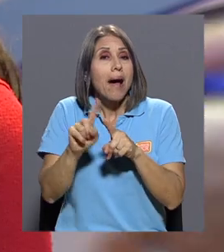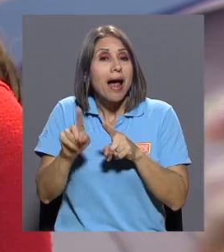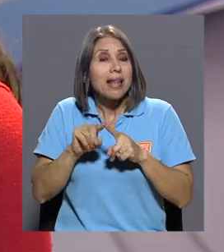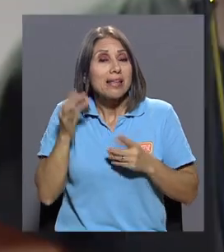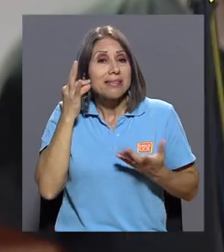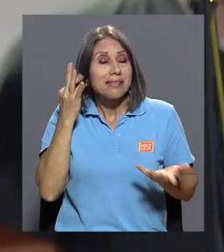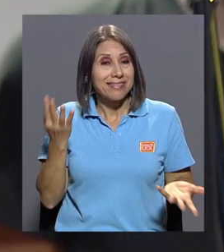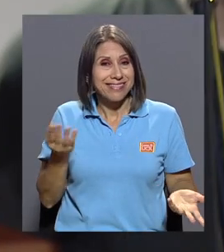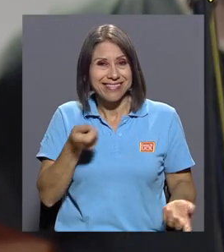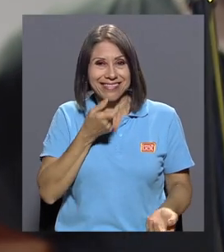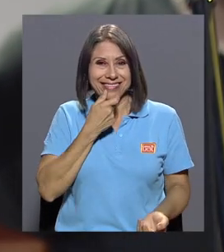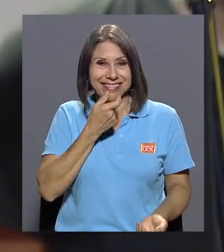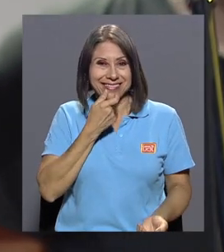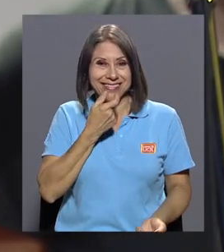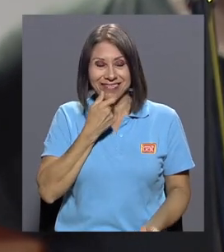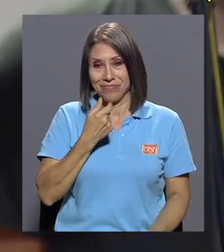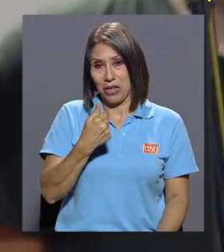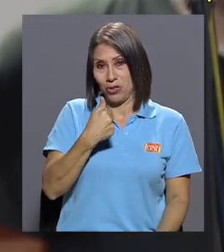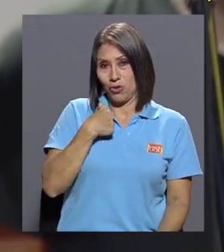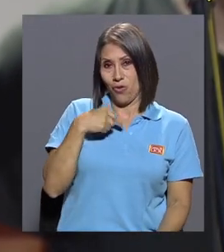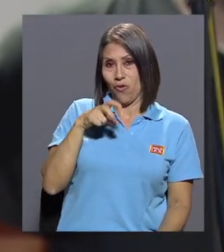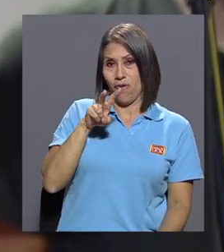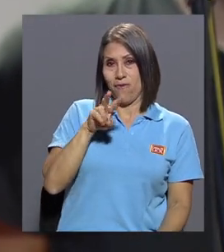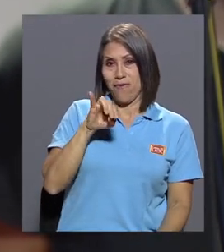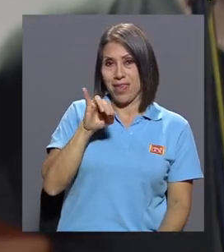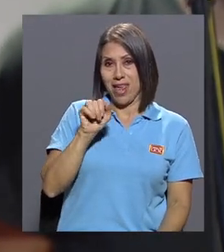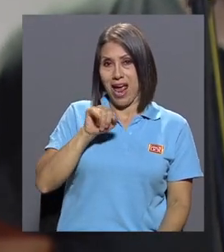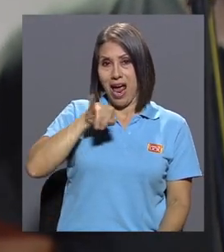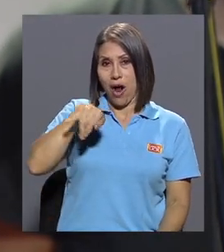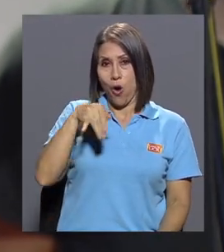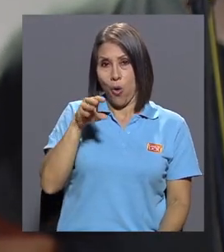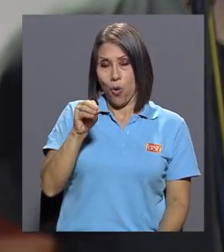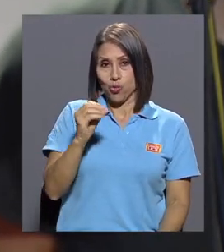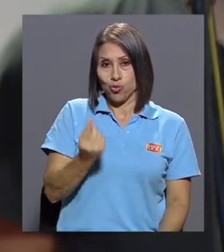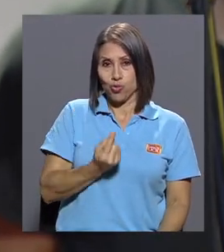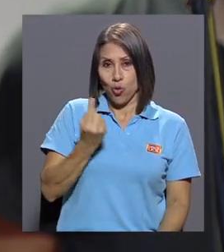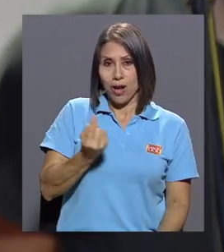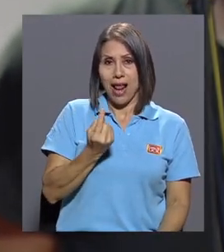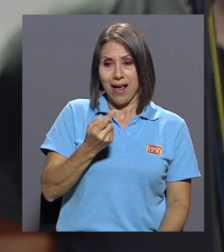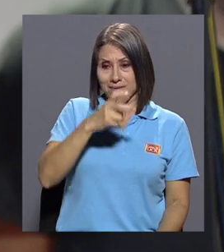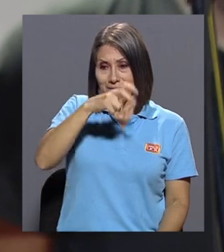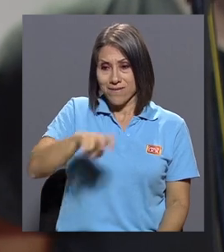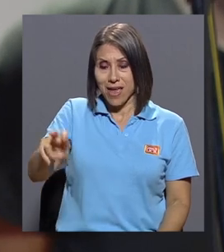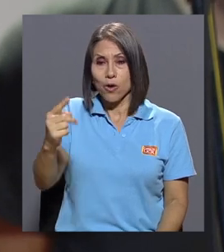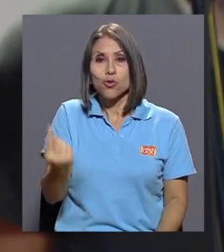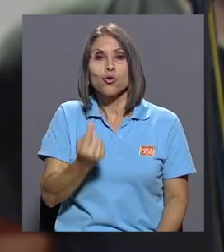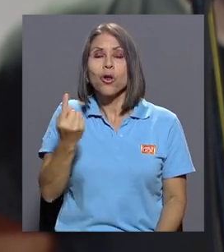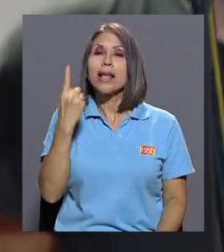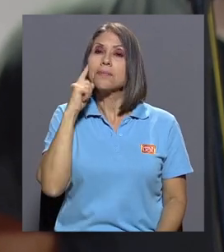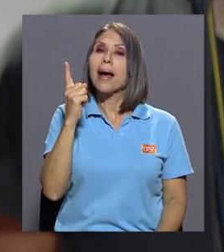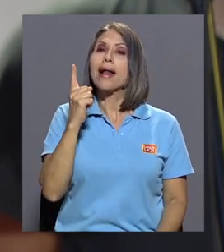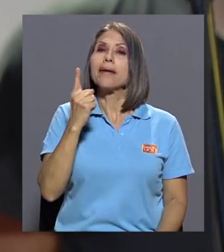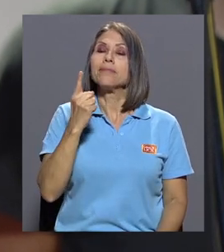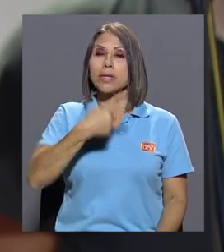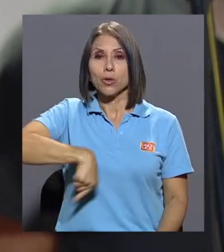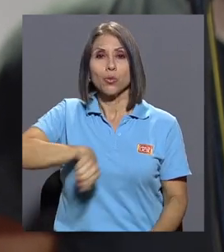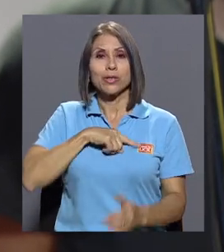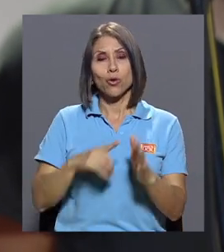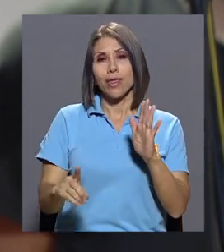A ver. Pues, Viajo Sola es como para reivindicar nuestro derecho y nuestro